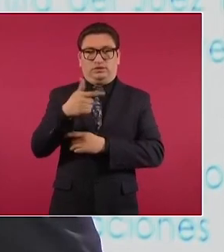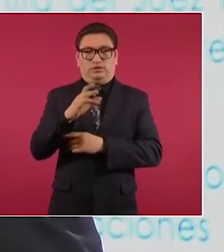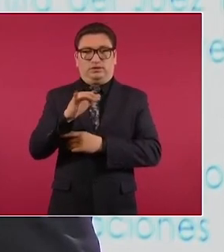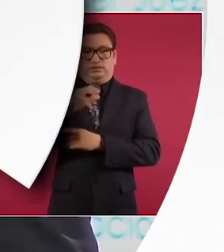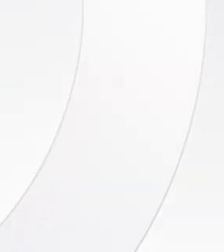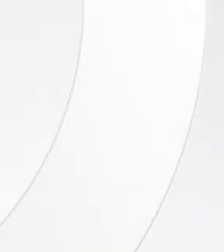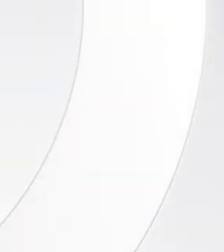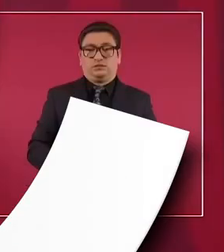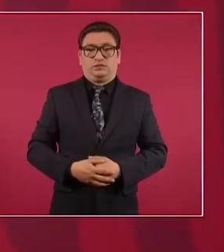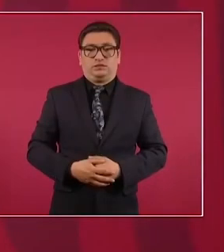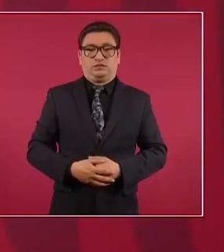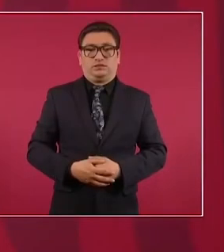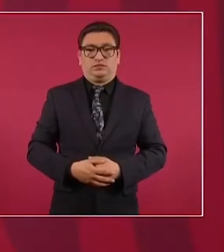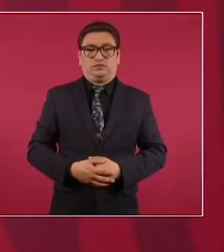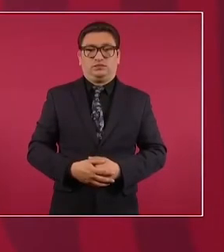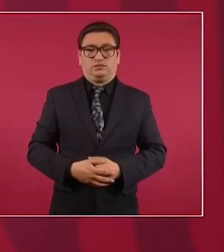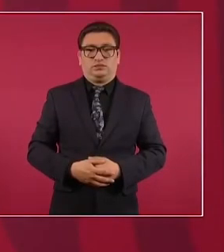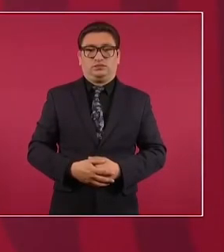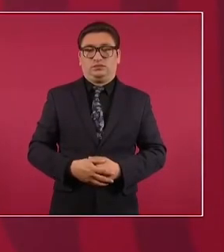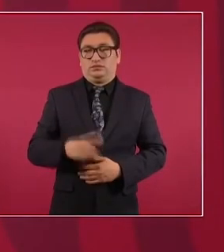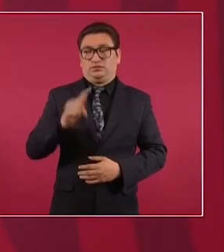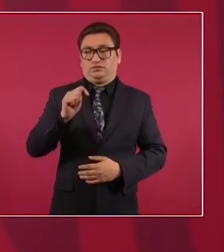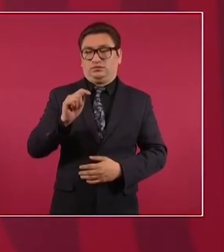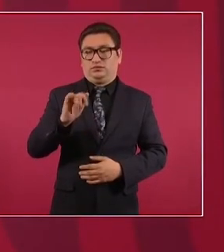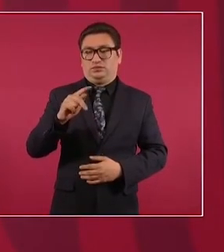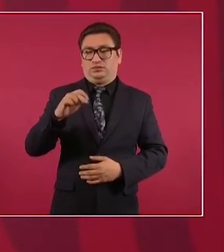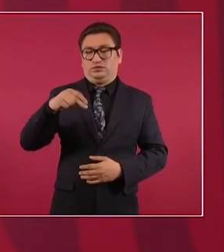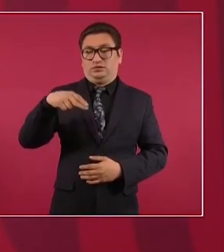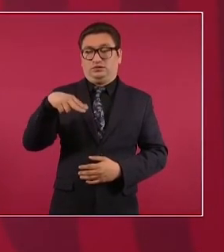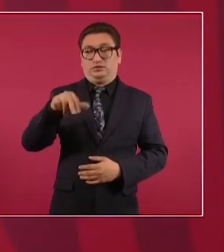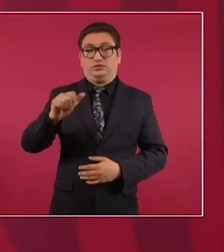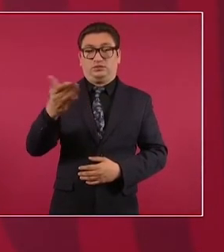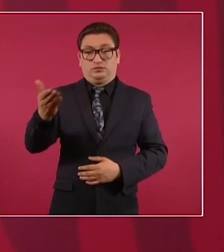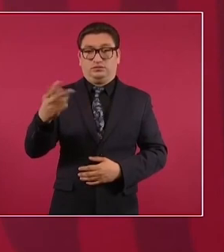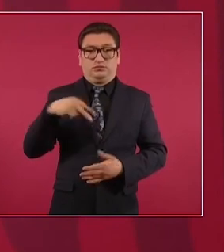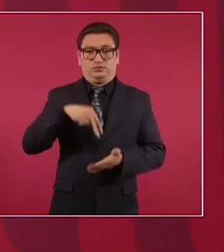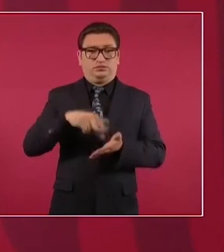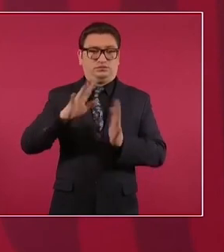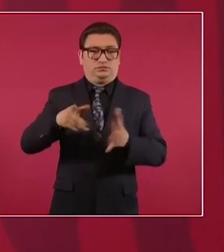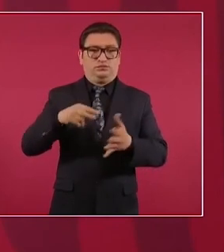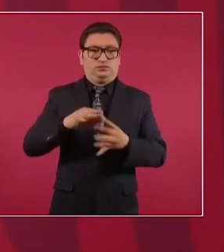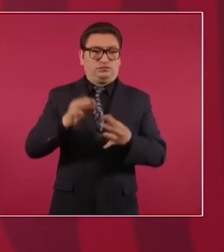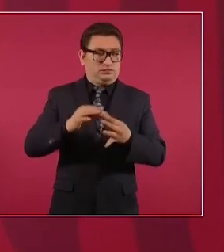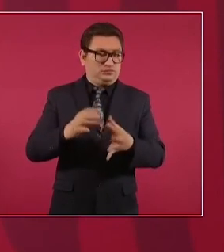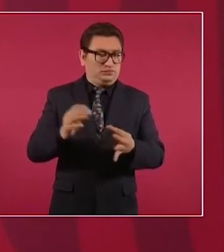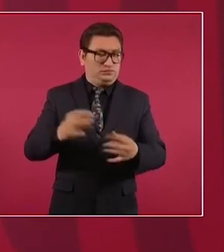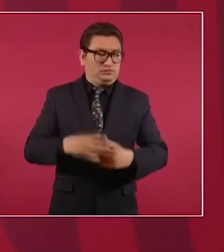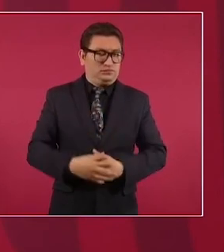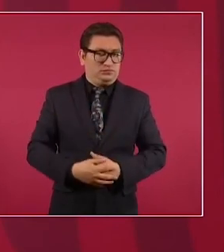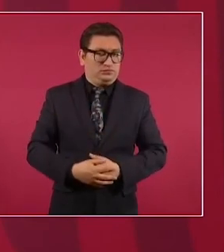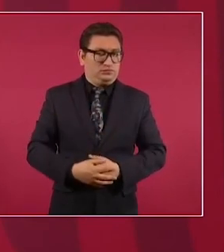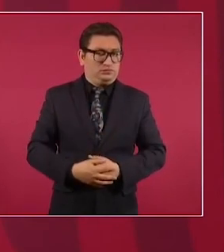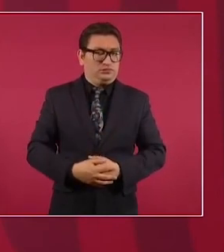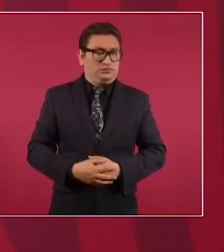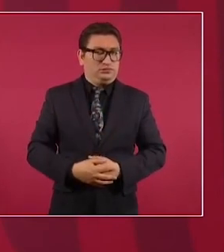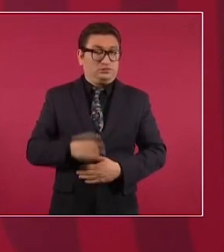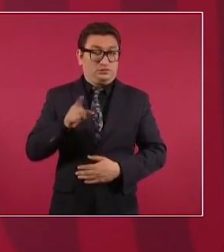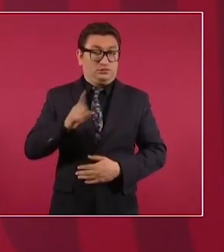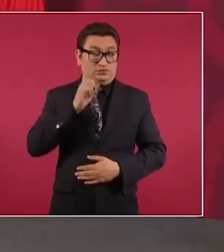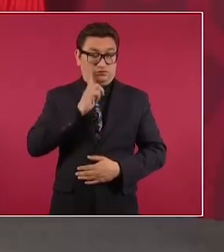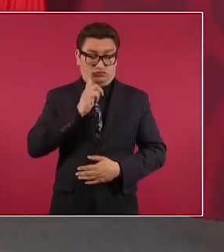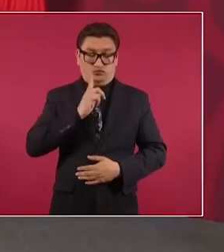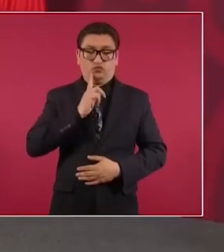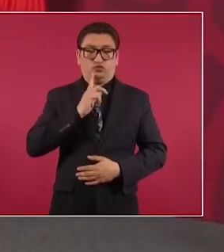Cabeza de Vaca Tatiana ya lo dije es una mujer con